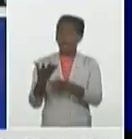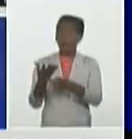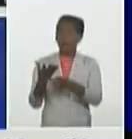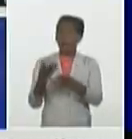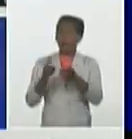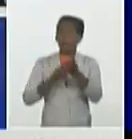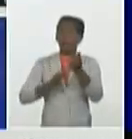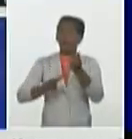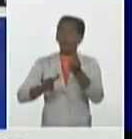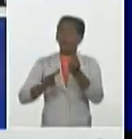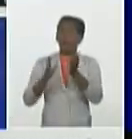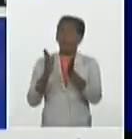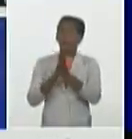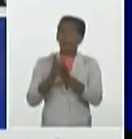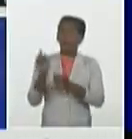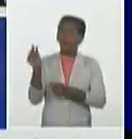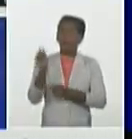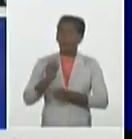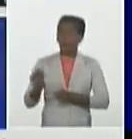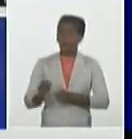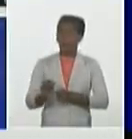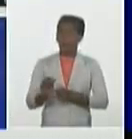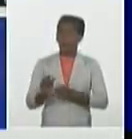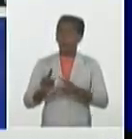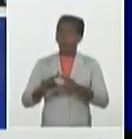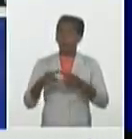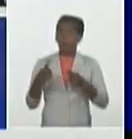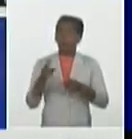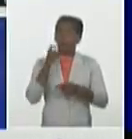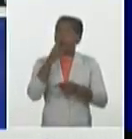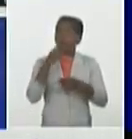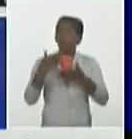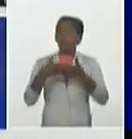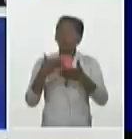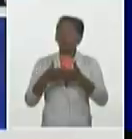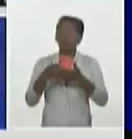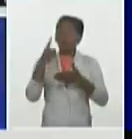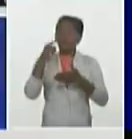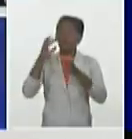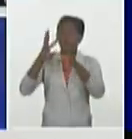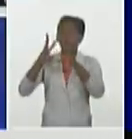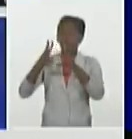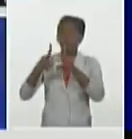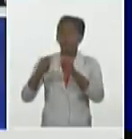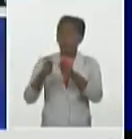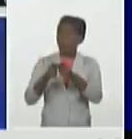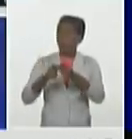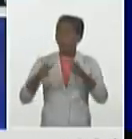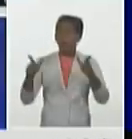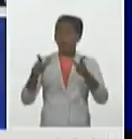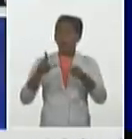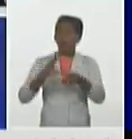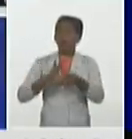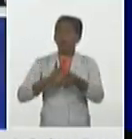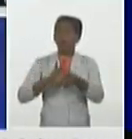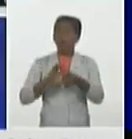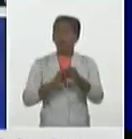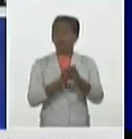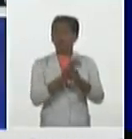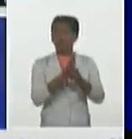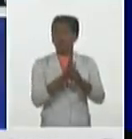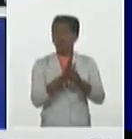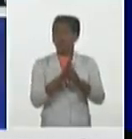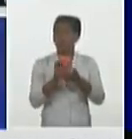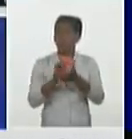Mayabeque que el 12,7% de todas las muestras que se estudiaron resultaron positivas a la